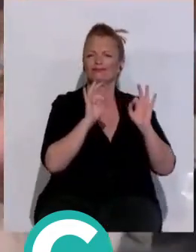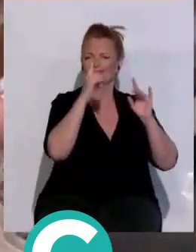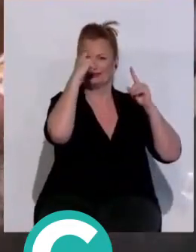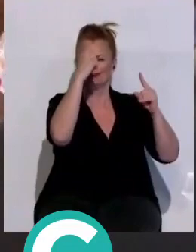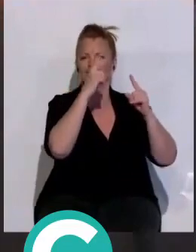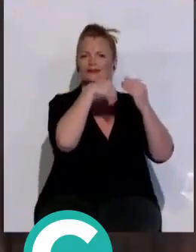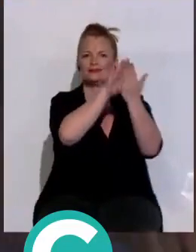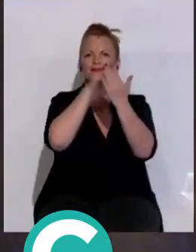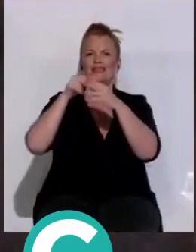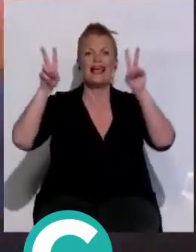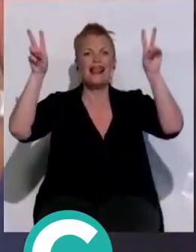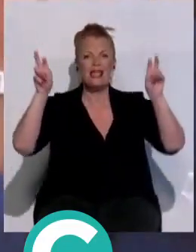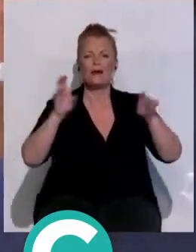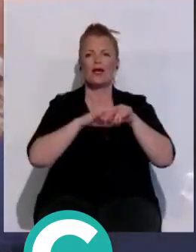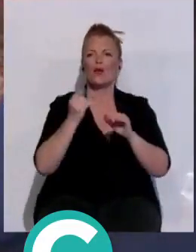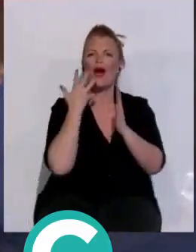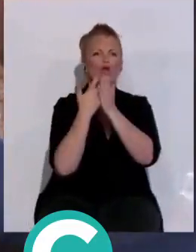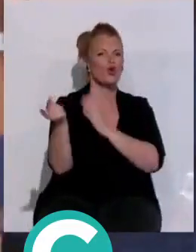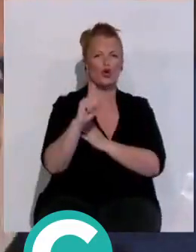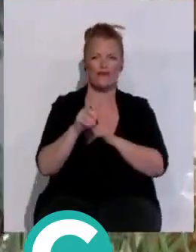con el lema que no nos quiten Cádiz.